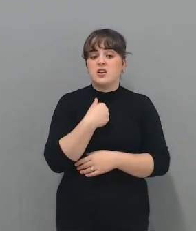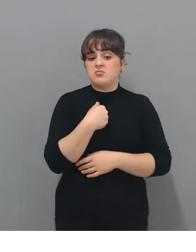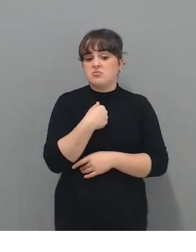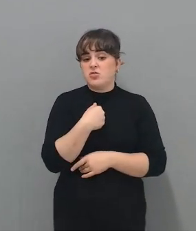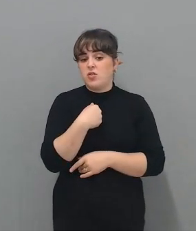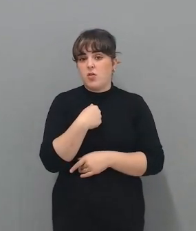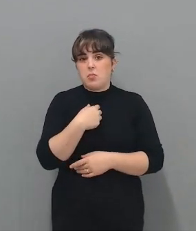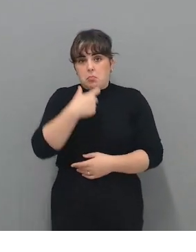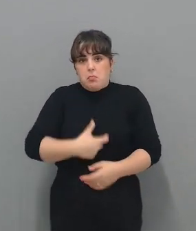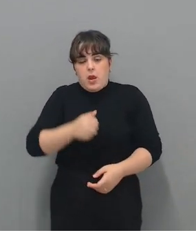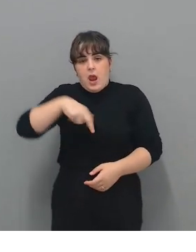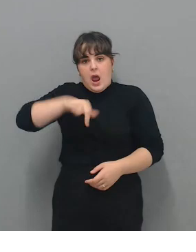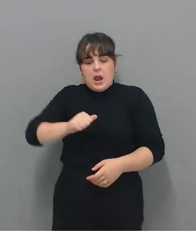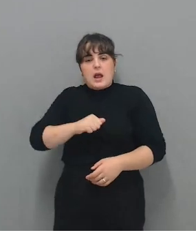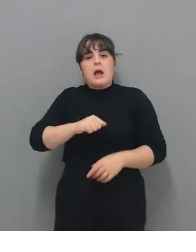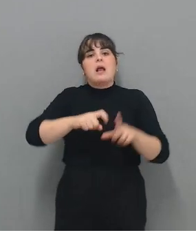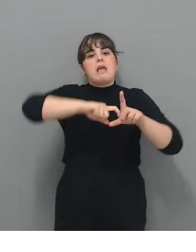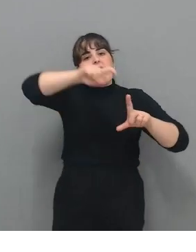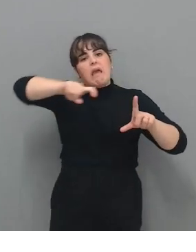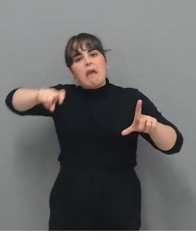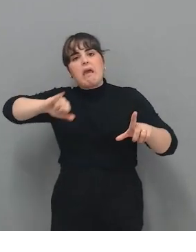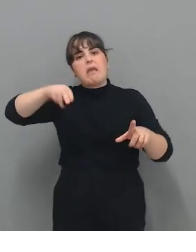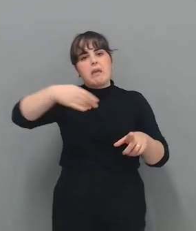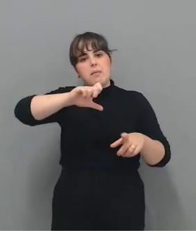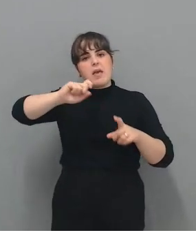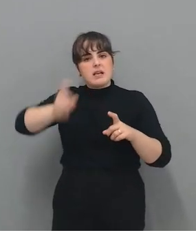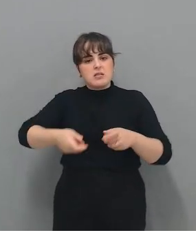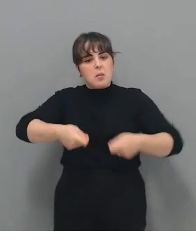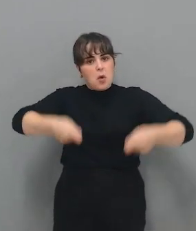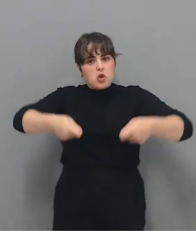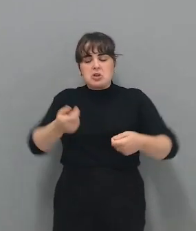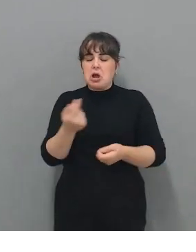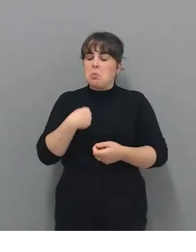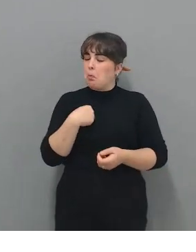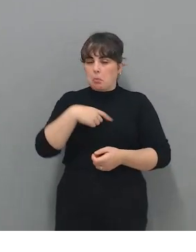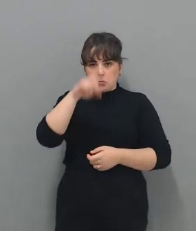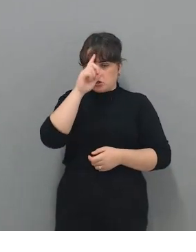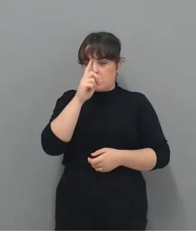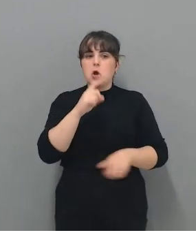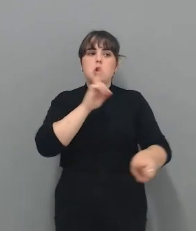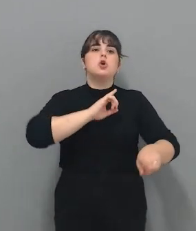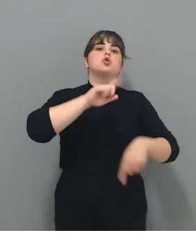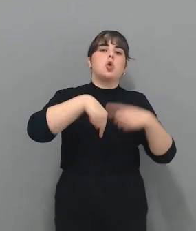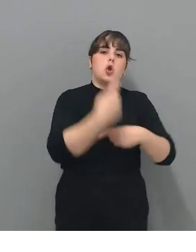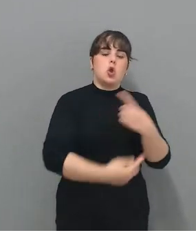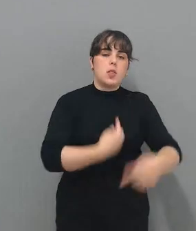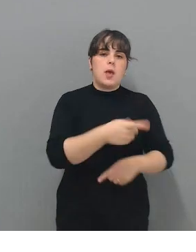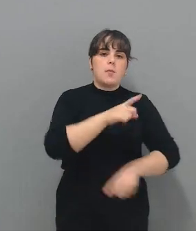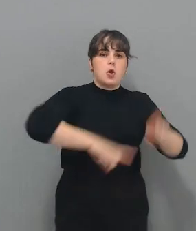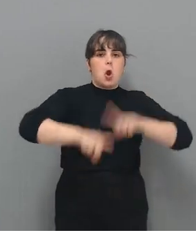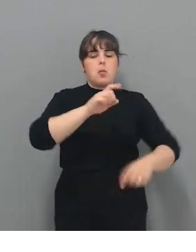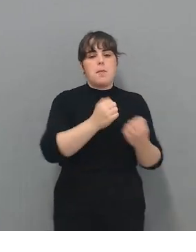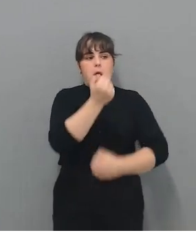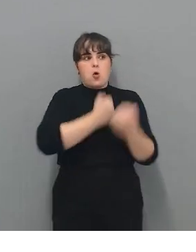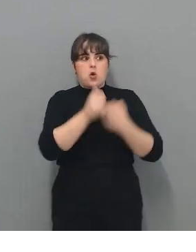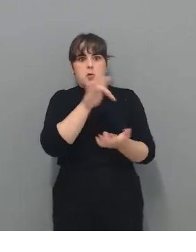Ana, yo no sé del IBEX, yo no sé de Bolsa, yo no opino, pero yo todos los días estoy bombardeada de conceptos económicos. Pero yo no opino